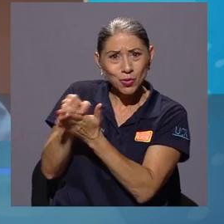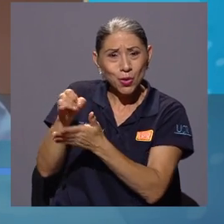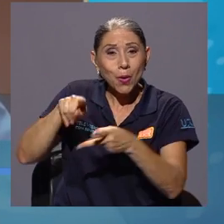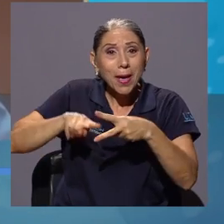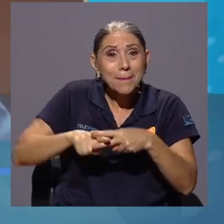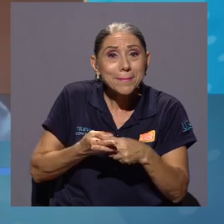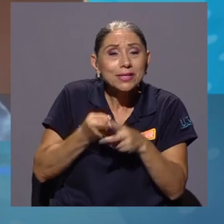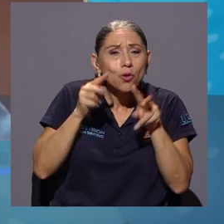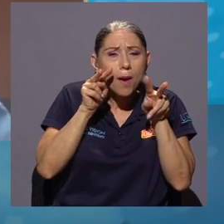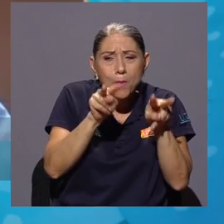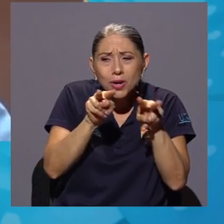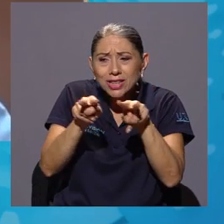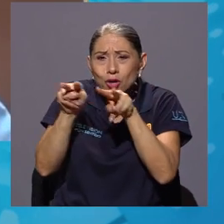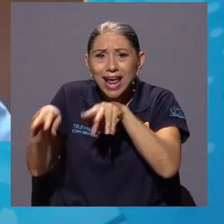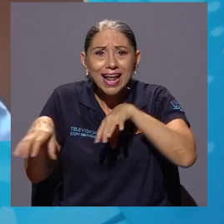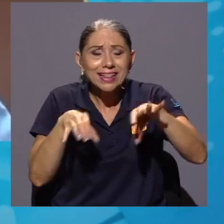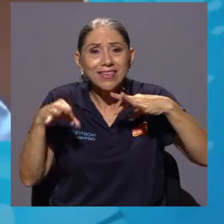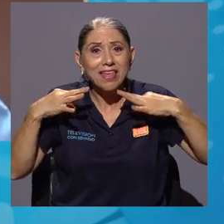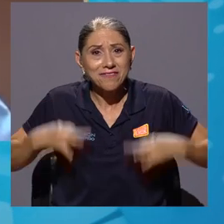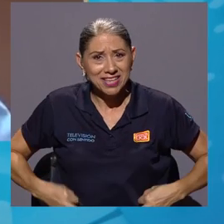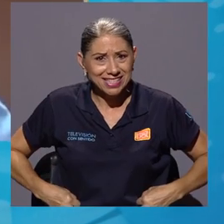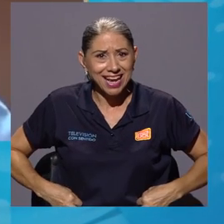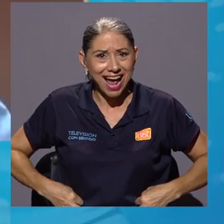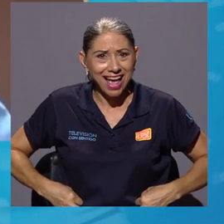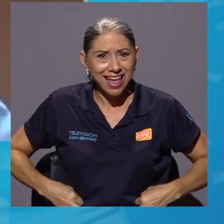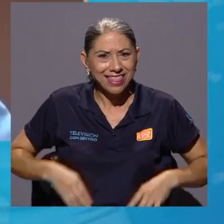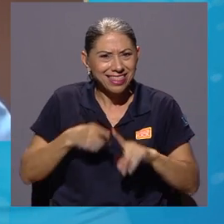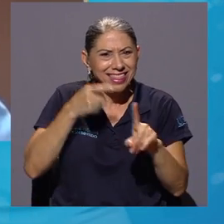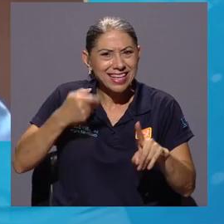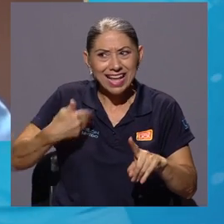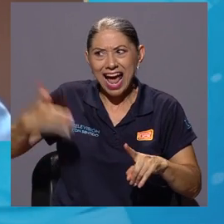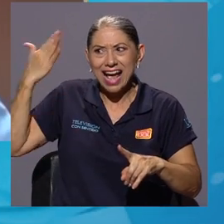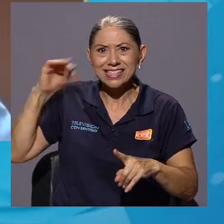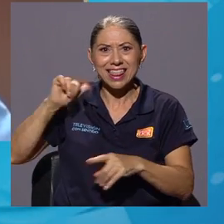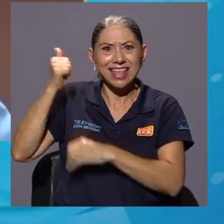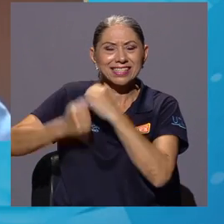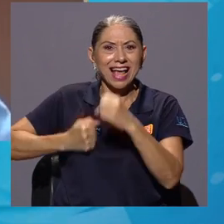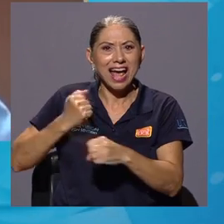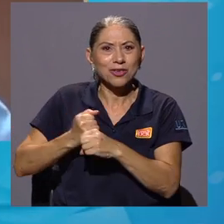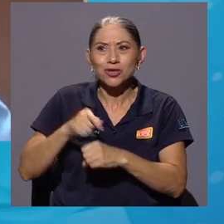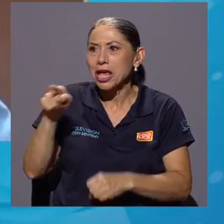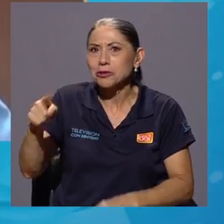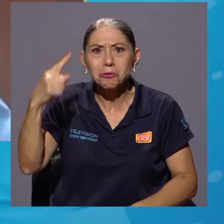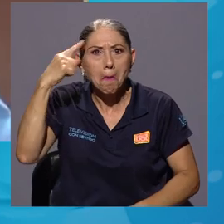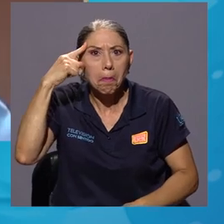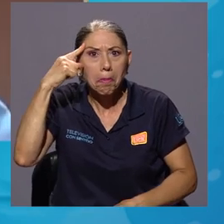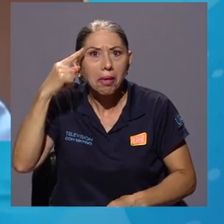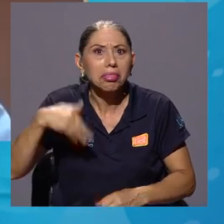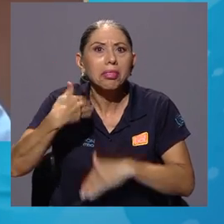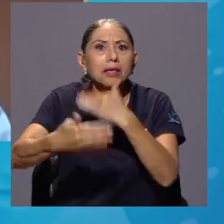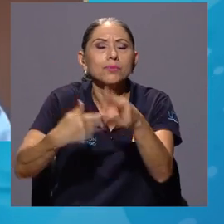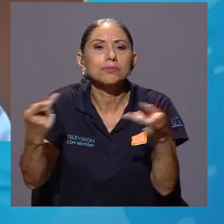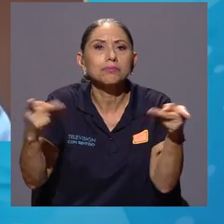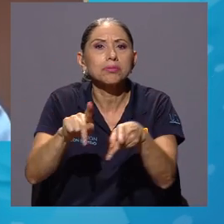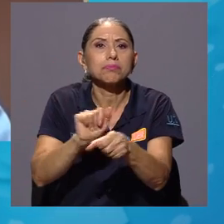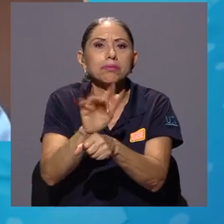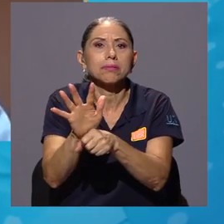la actividad física habitual, jamás se imaginaron que iba a haber una pandemia, de COVID-19.